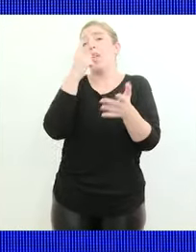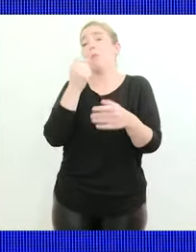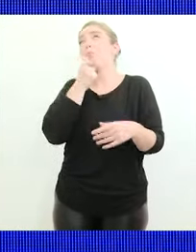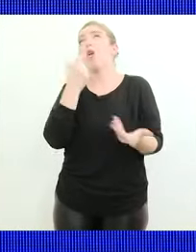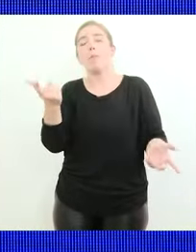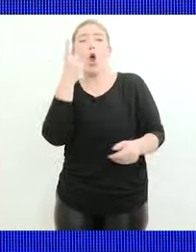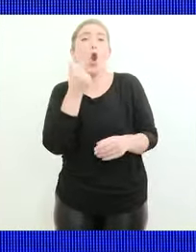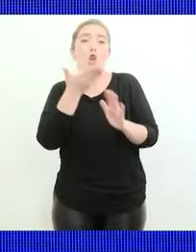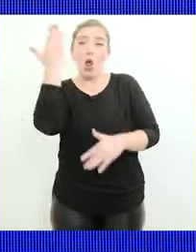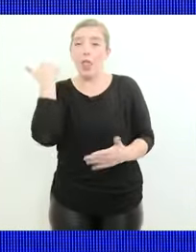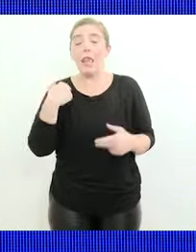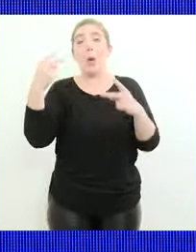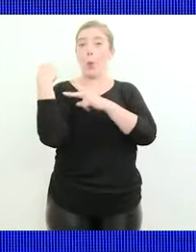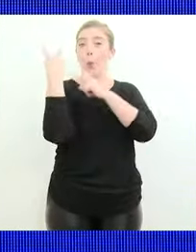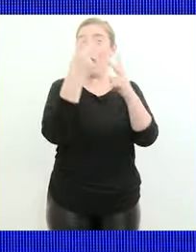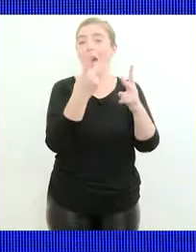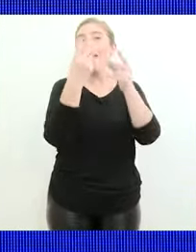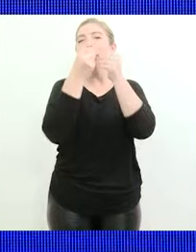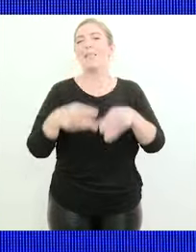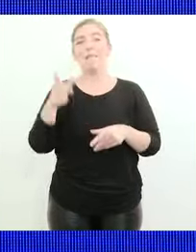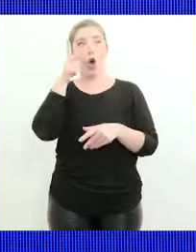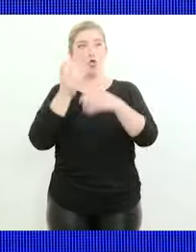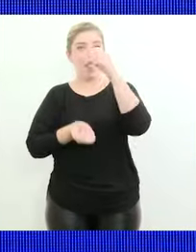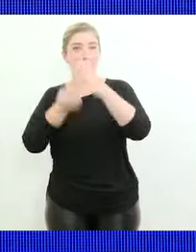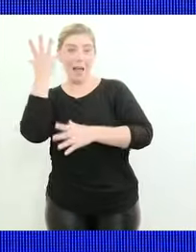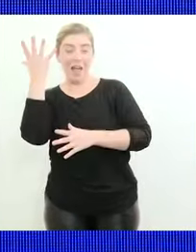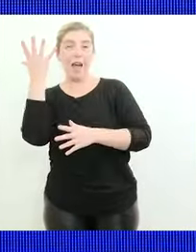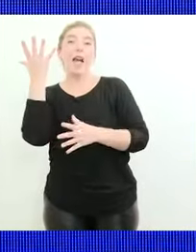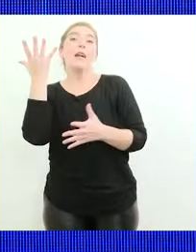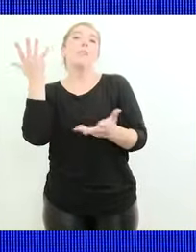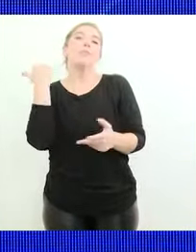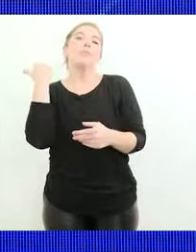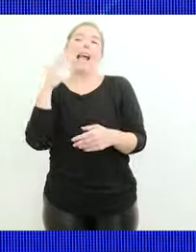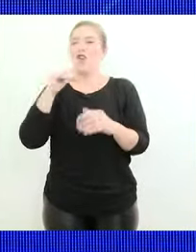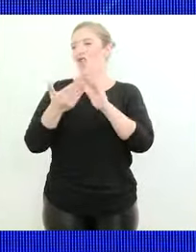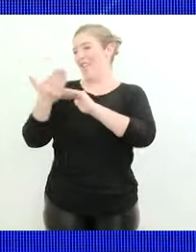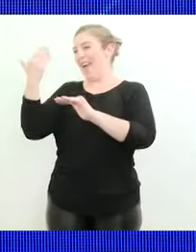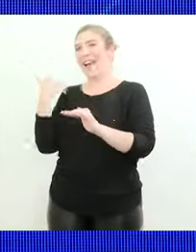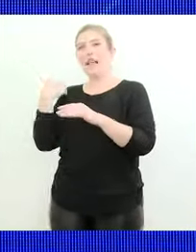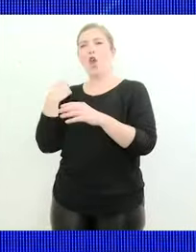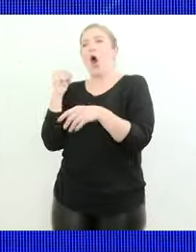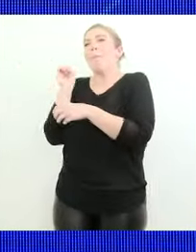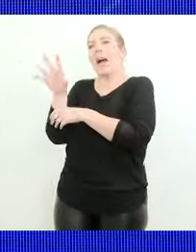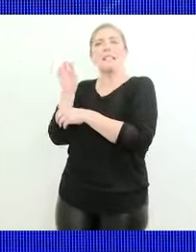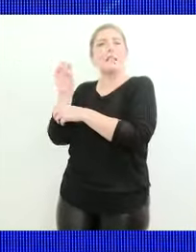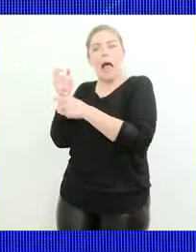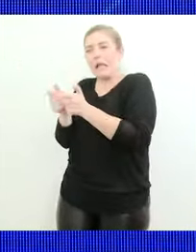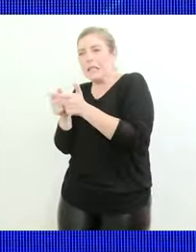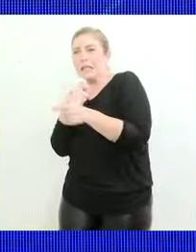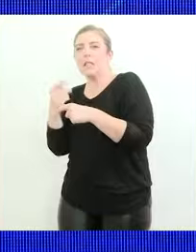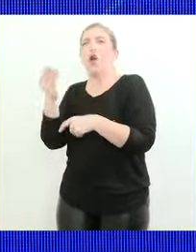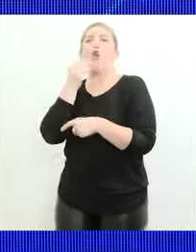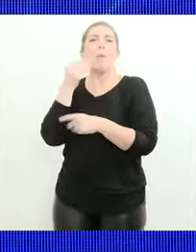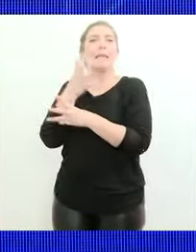tenía un viaje que arrancaba a 8 de la mañana y la noche anterior entre contestar mensajes, cene tarde,